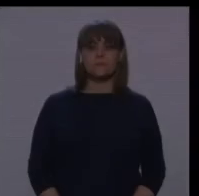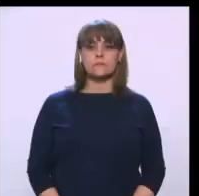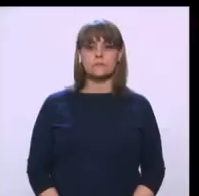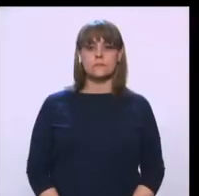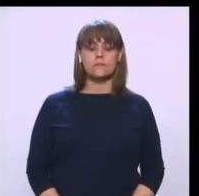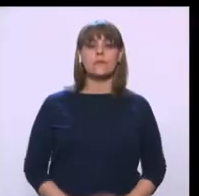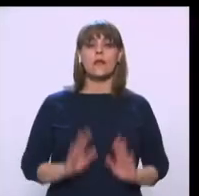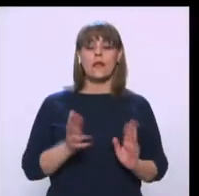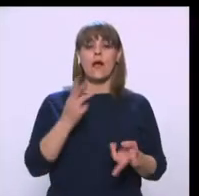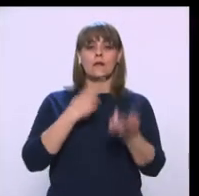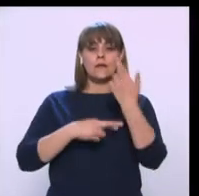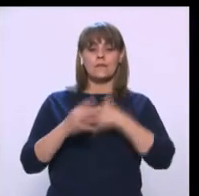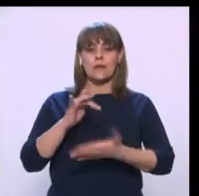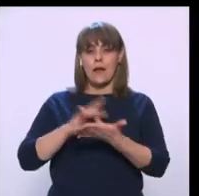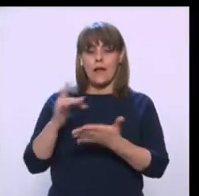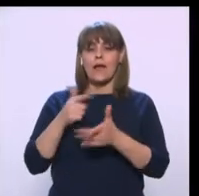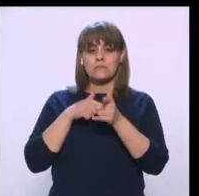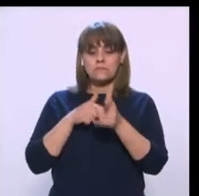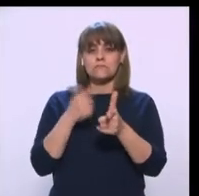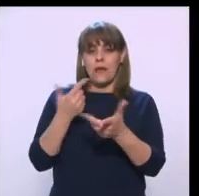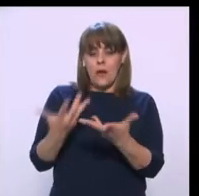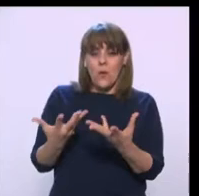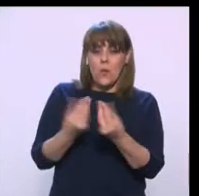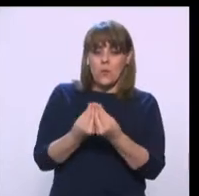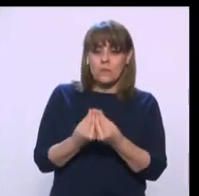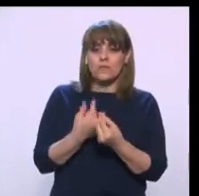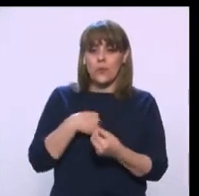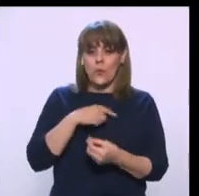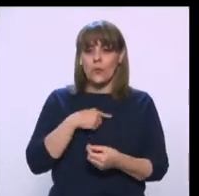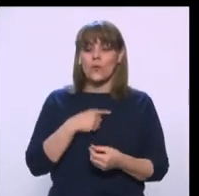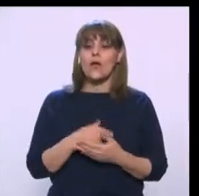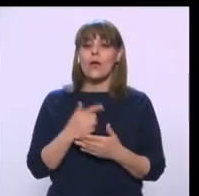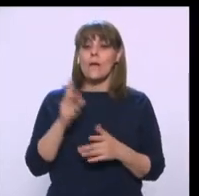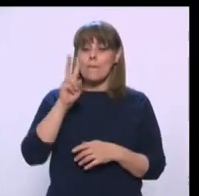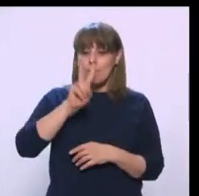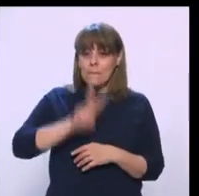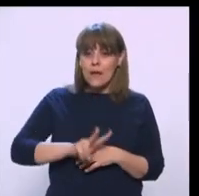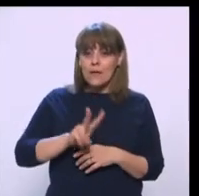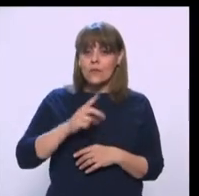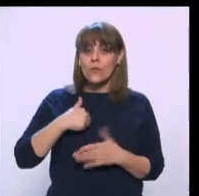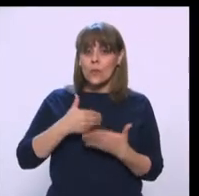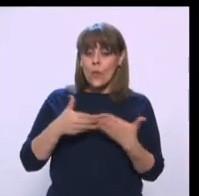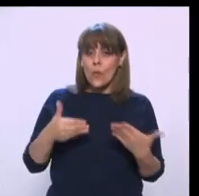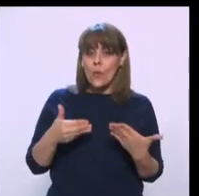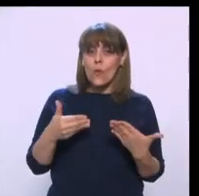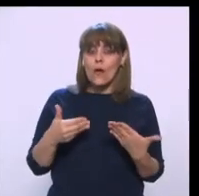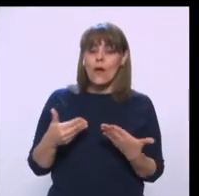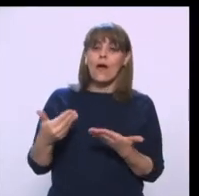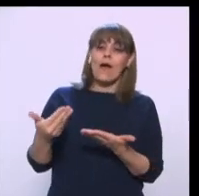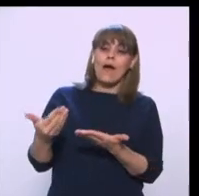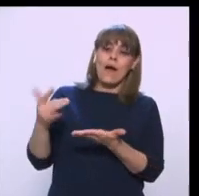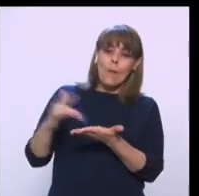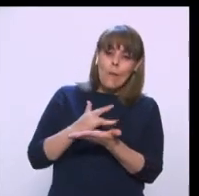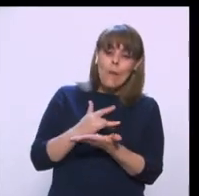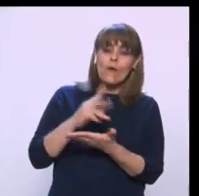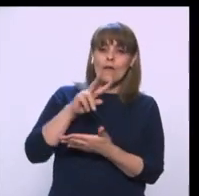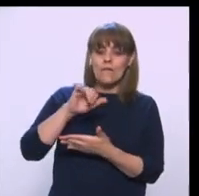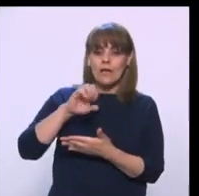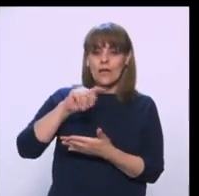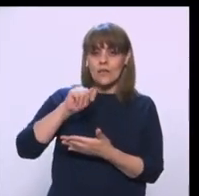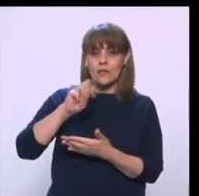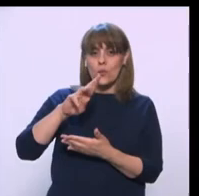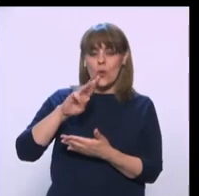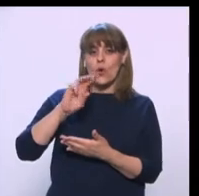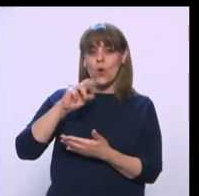Ya estamos de regreso, muchas gracias por continuar con nosotros y como todos los viernes, contamos con la colaboración del periodista Víctor Ronquillo,